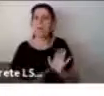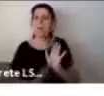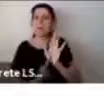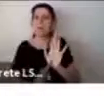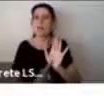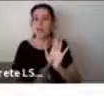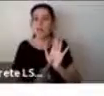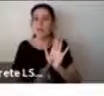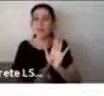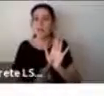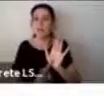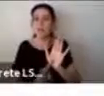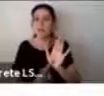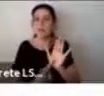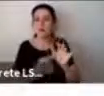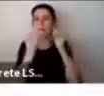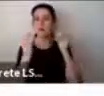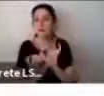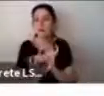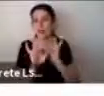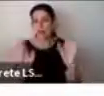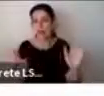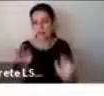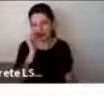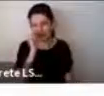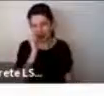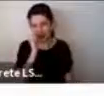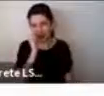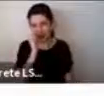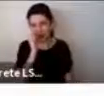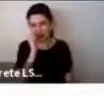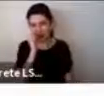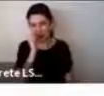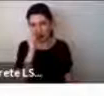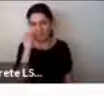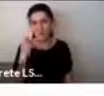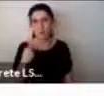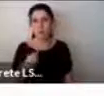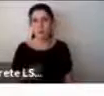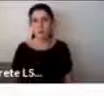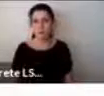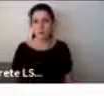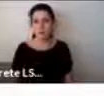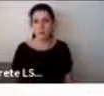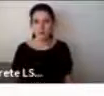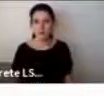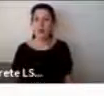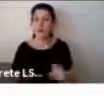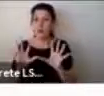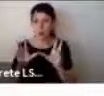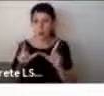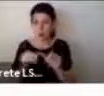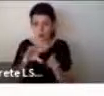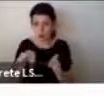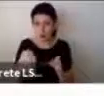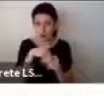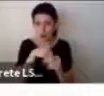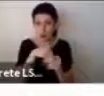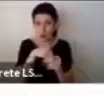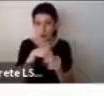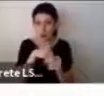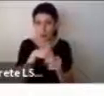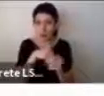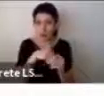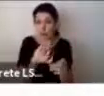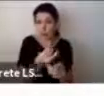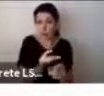las personas que la rodean y no solamente incluimos en estas actividades a la familia sino que también intentamos diseñar actividades